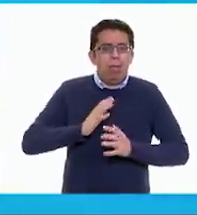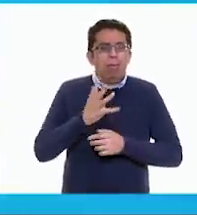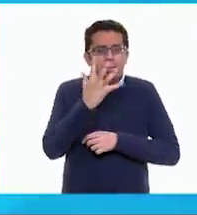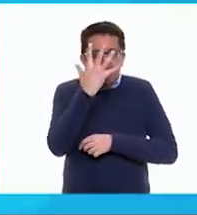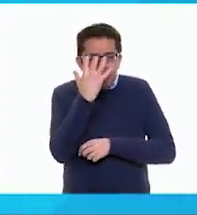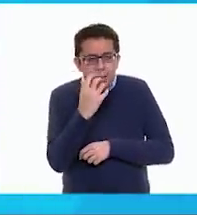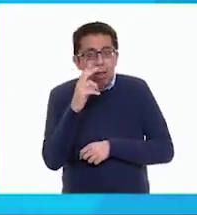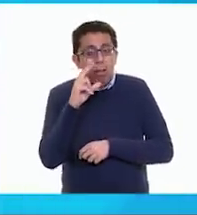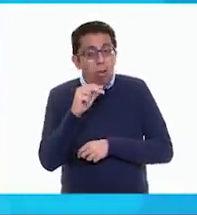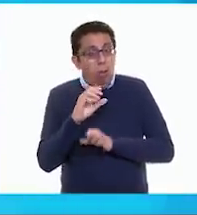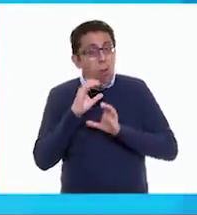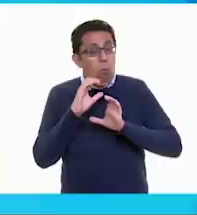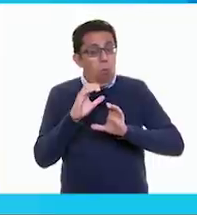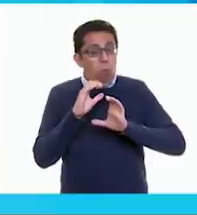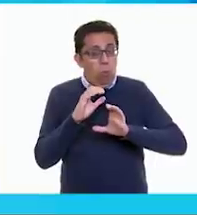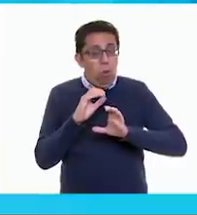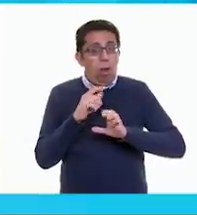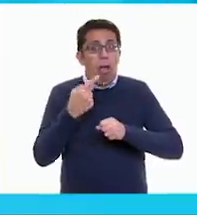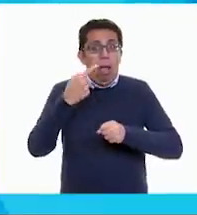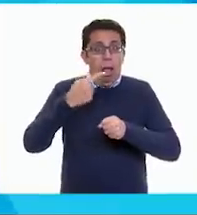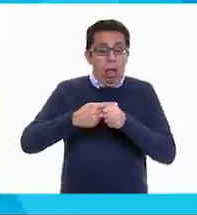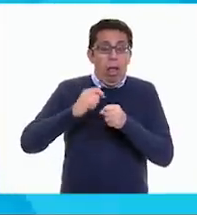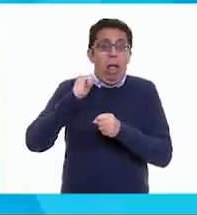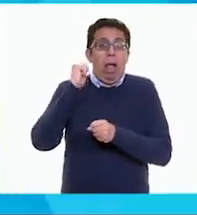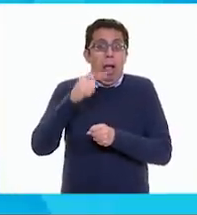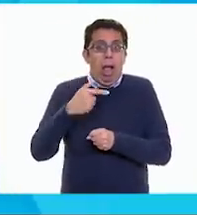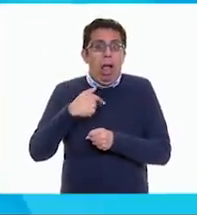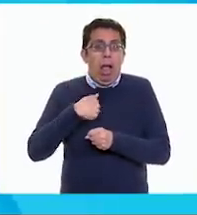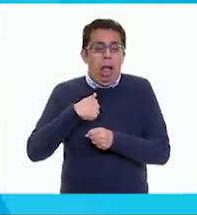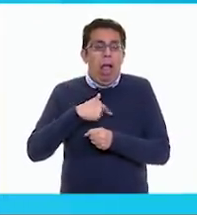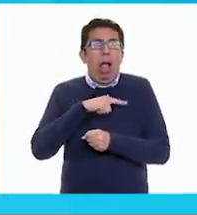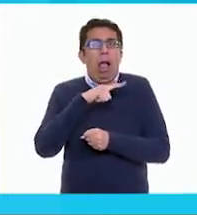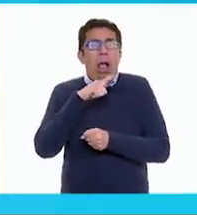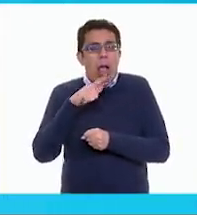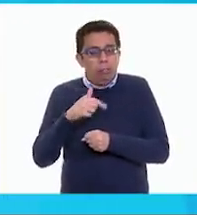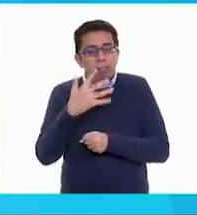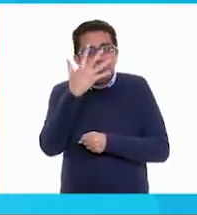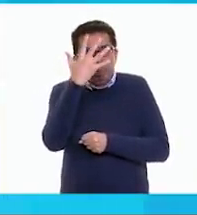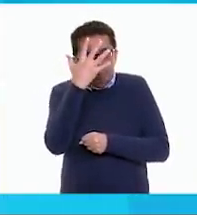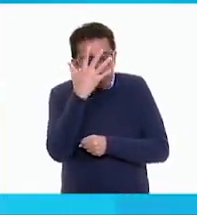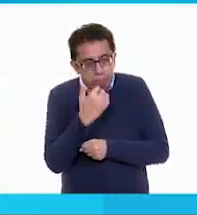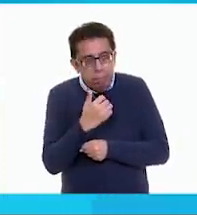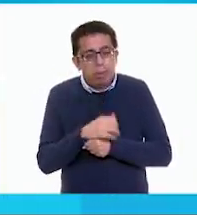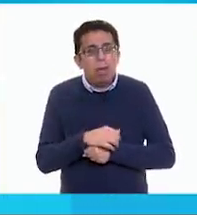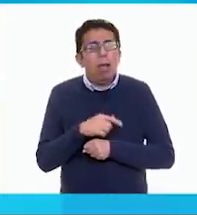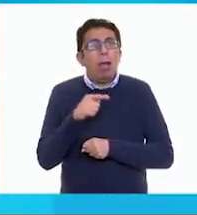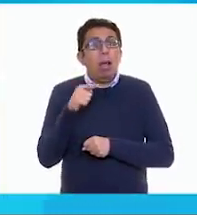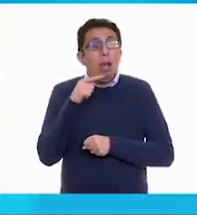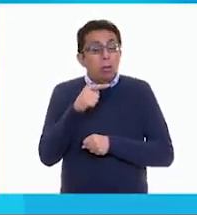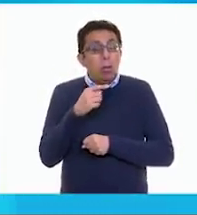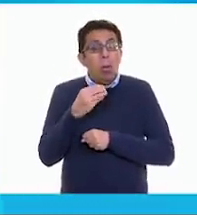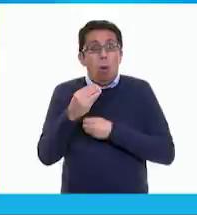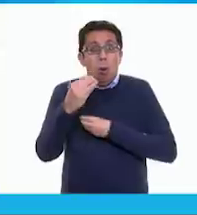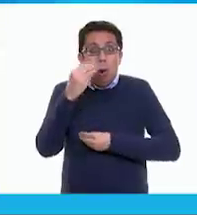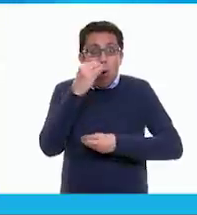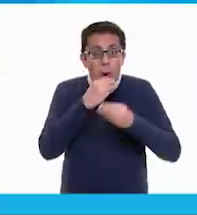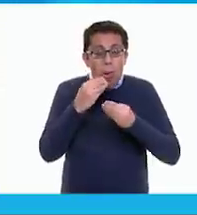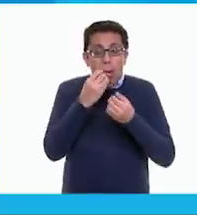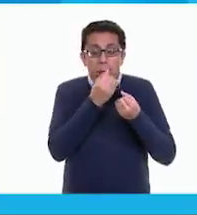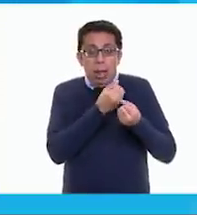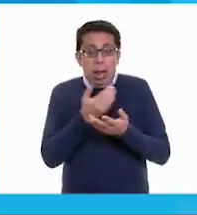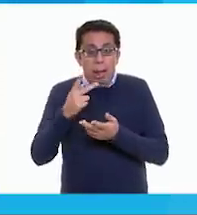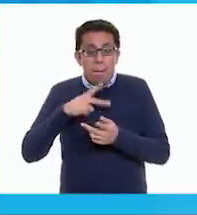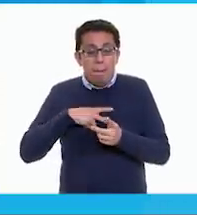no te dé el soponcio porque igual y me aguito y entonces no la armamos. Anda, come el itacate que te mandó la tía,